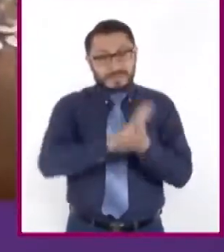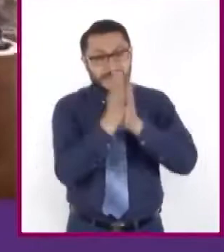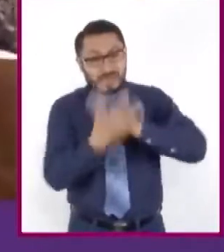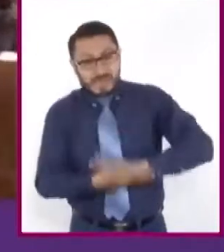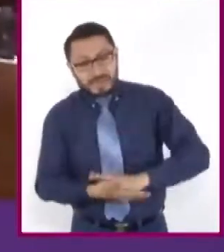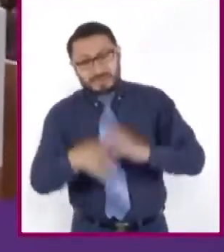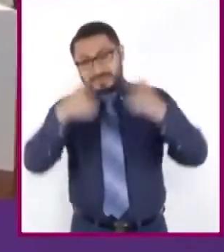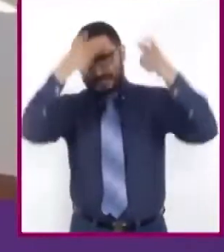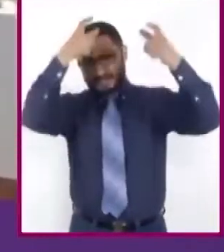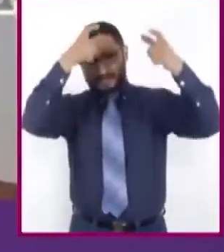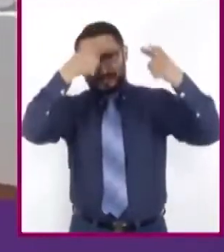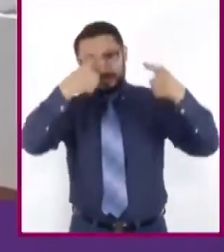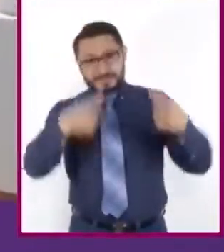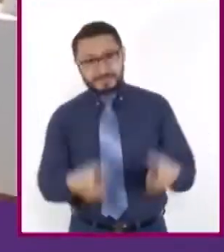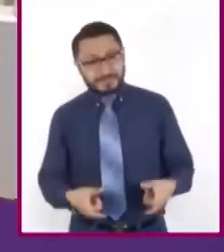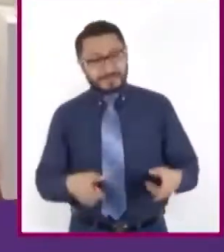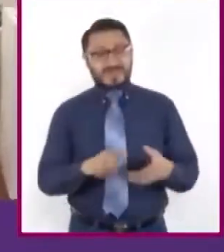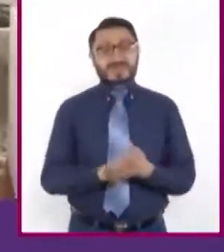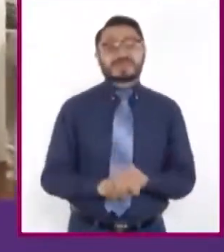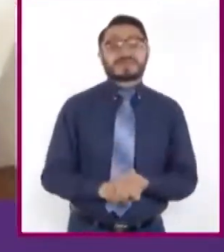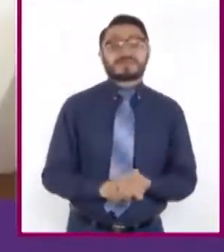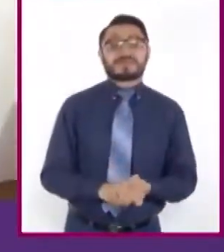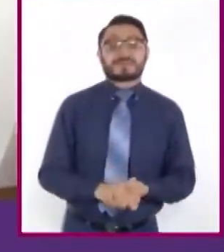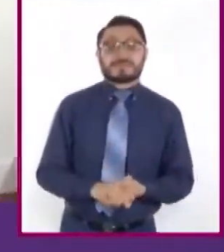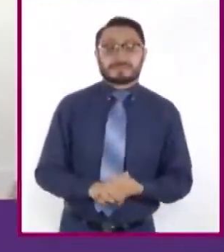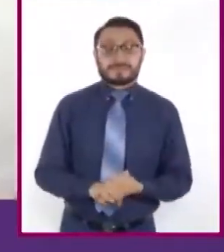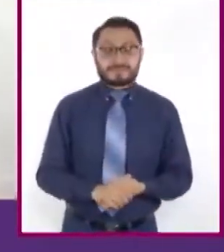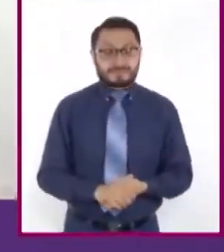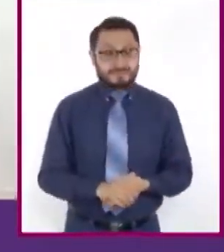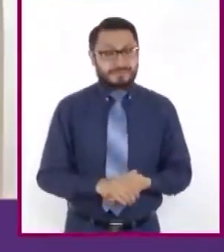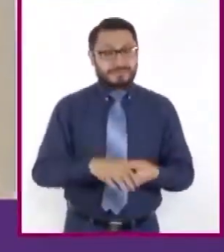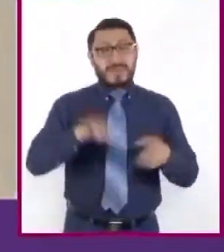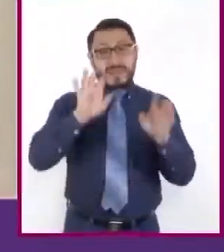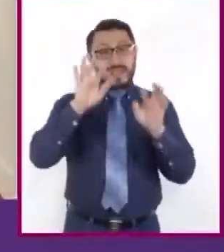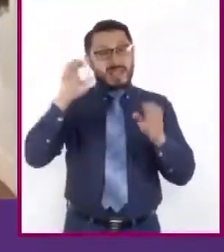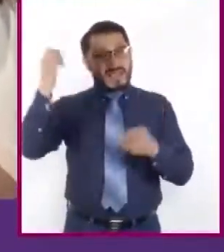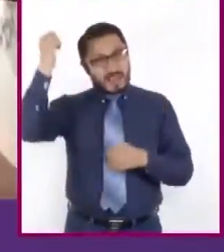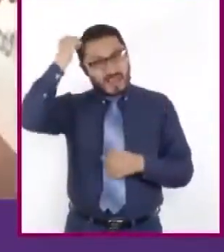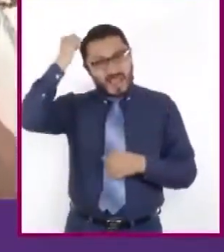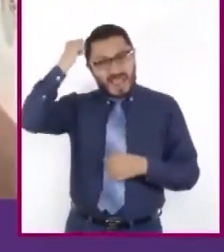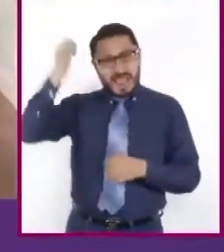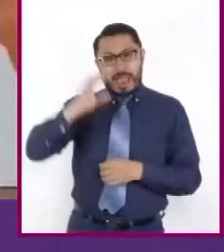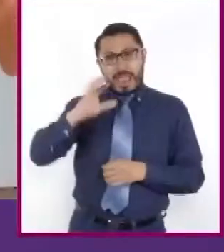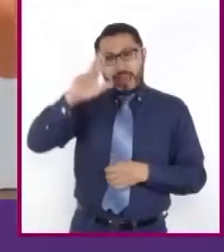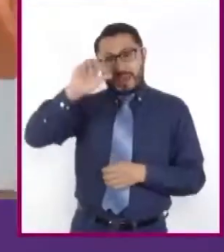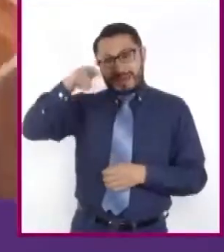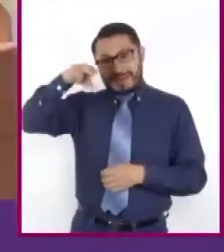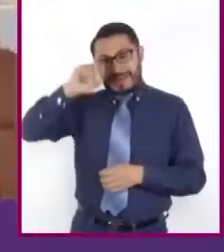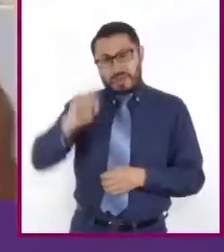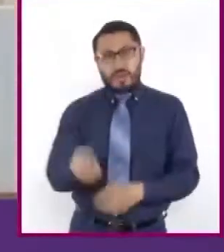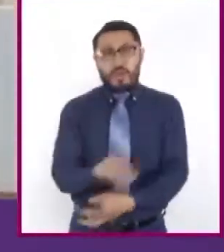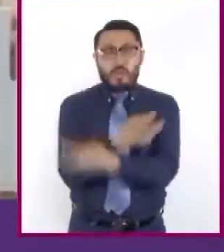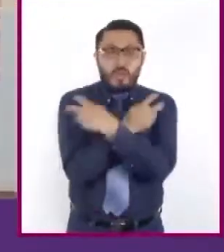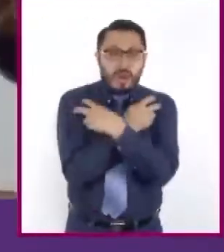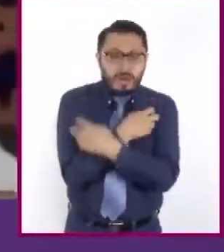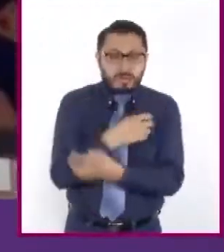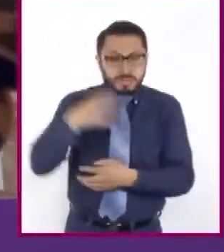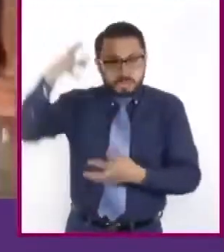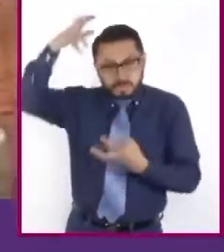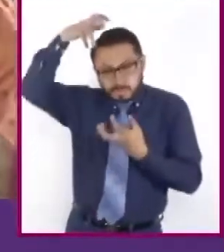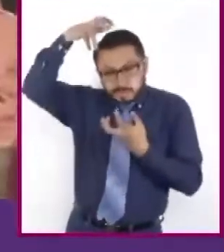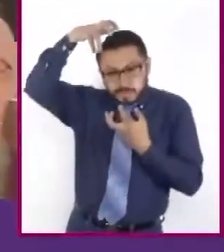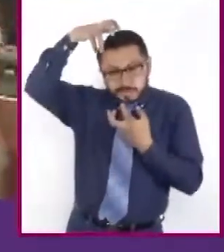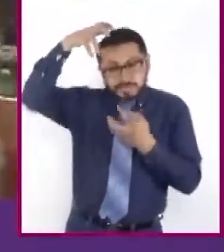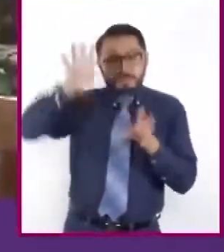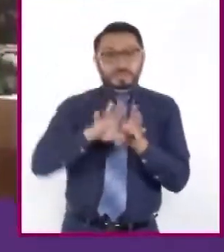Zompantli, de Mónica Barajas y Rubén Ángeles, donde las siluetas de cráneos, figuras de la muerte y calaveras, son la consecuencia